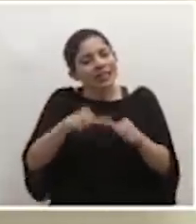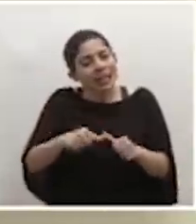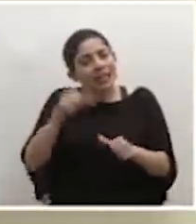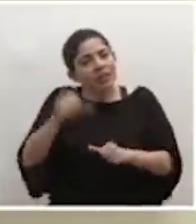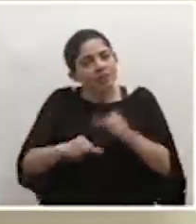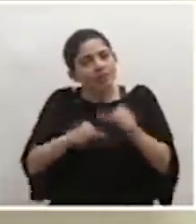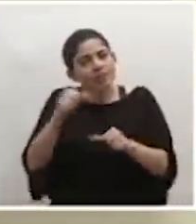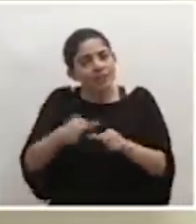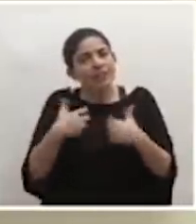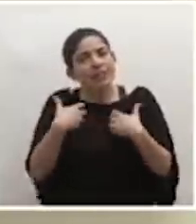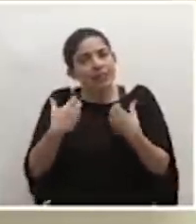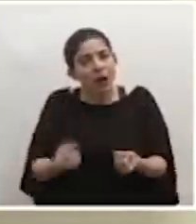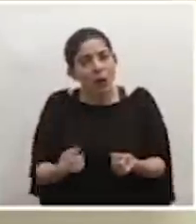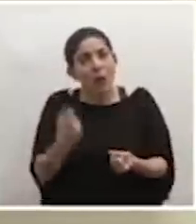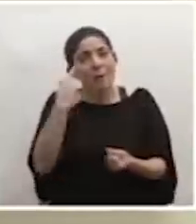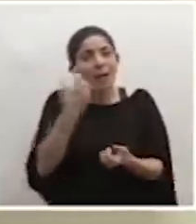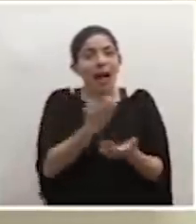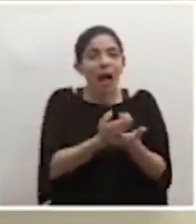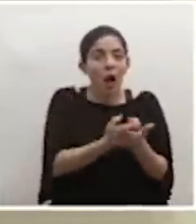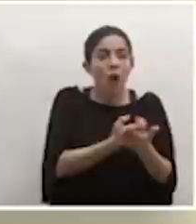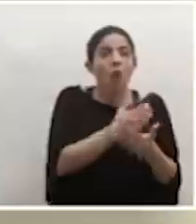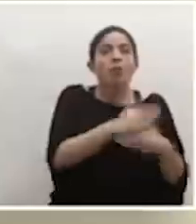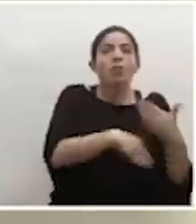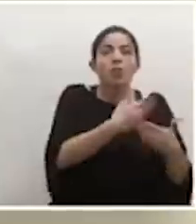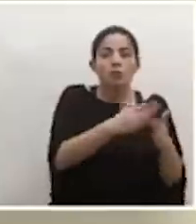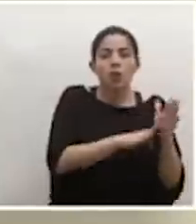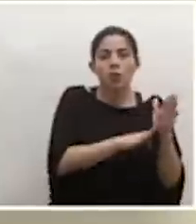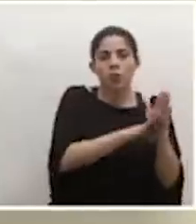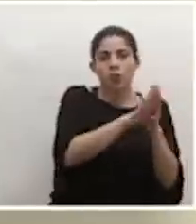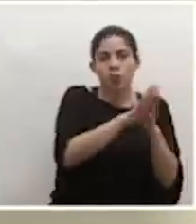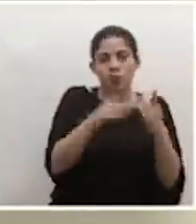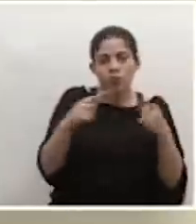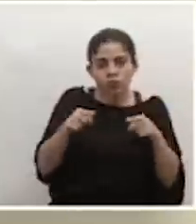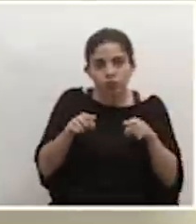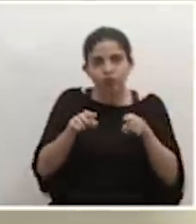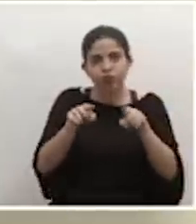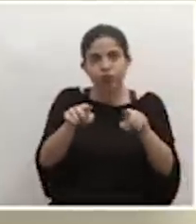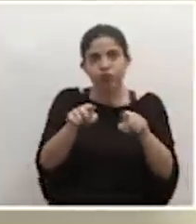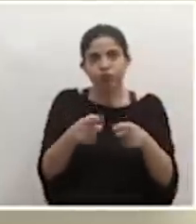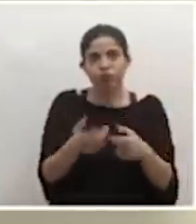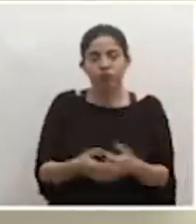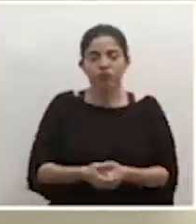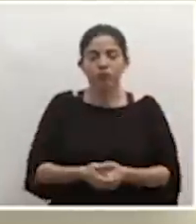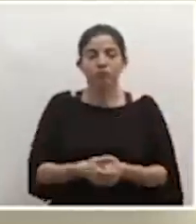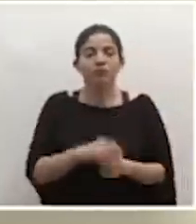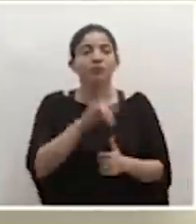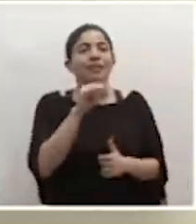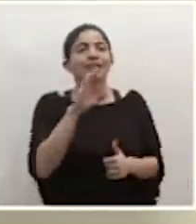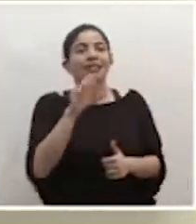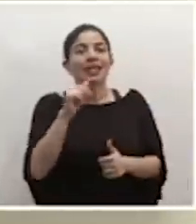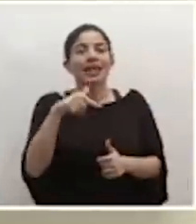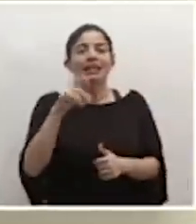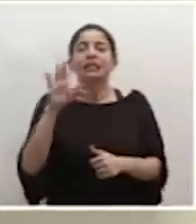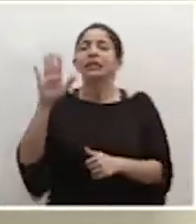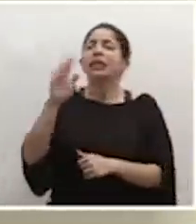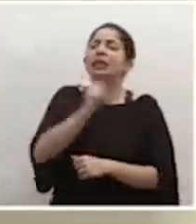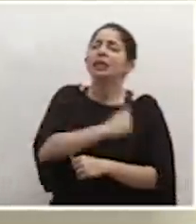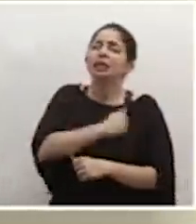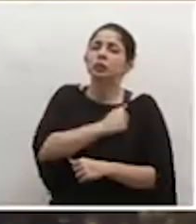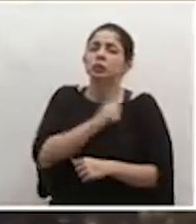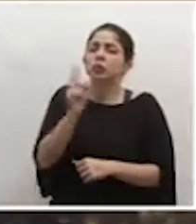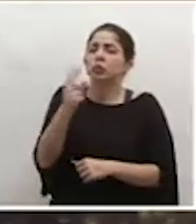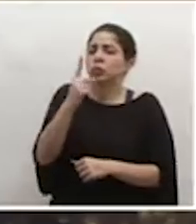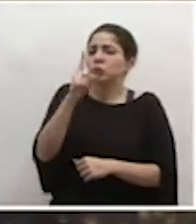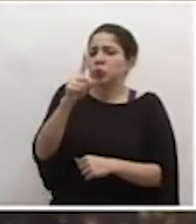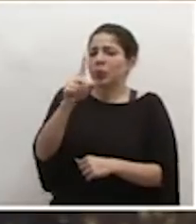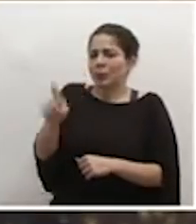nivel sanitario para que lo económico vaya de la mano, vaya anidado a esto. Jessica, te está… Disculpe, solo